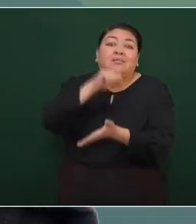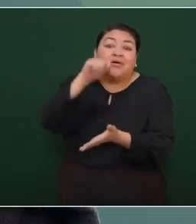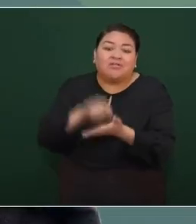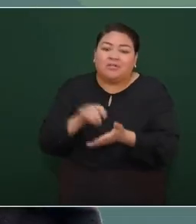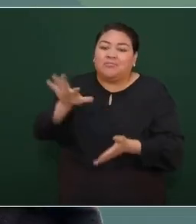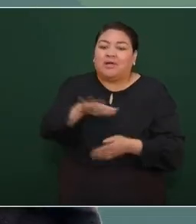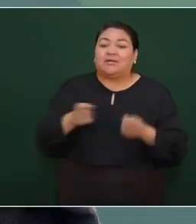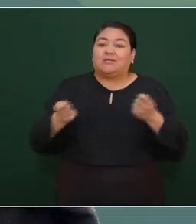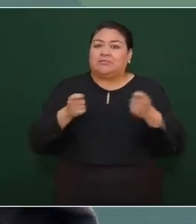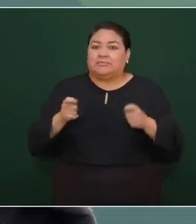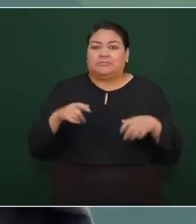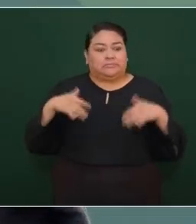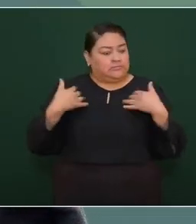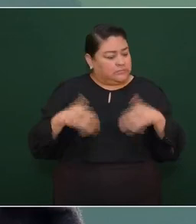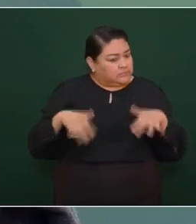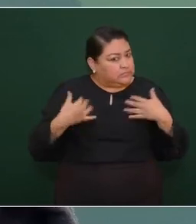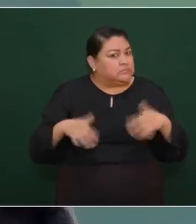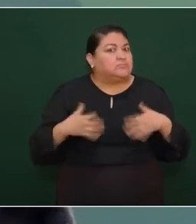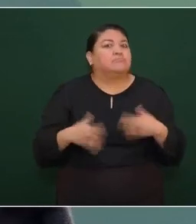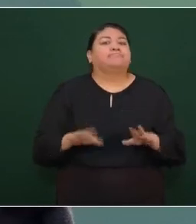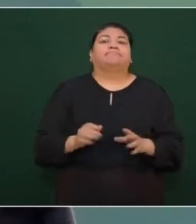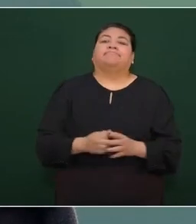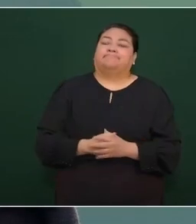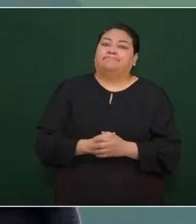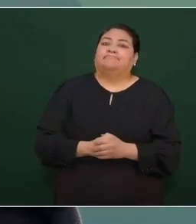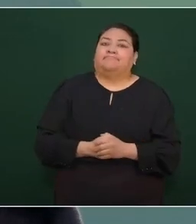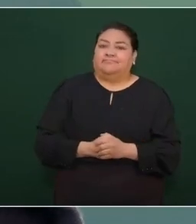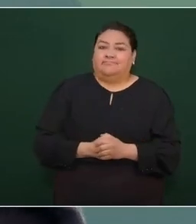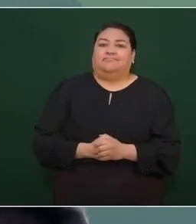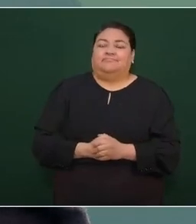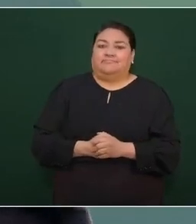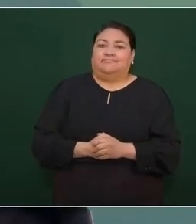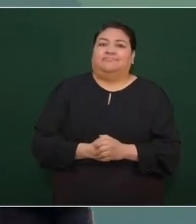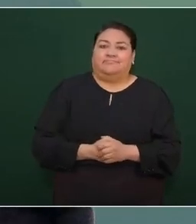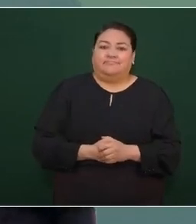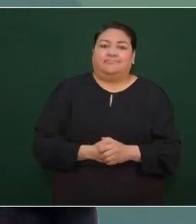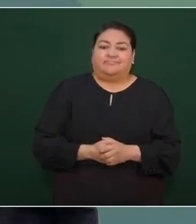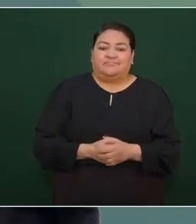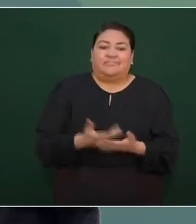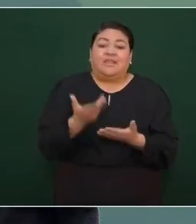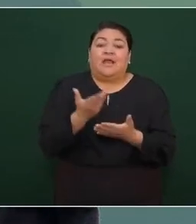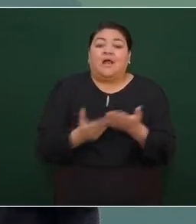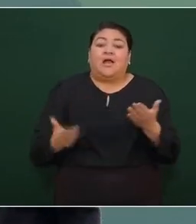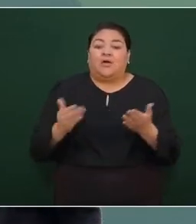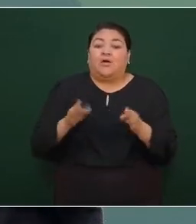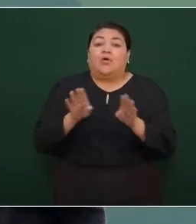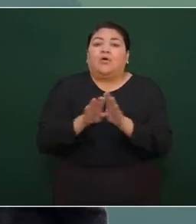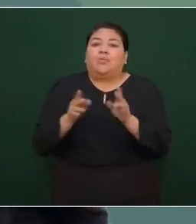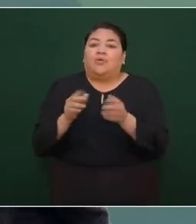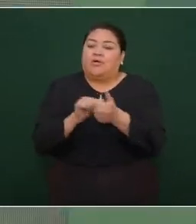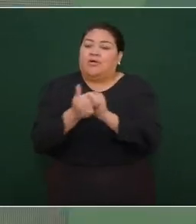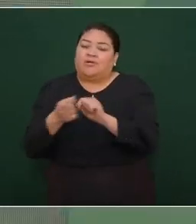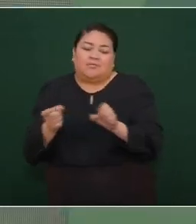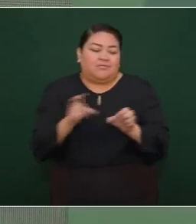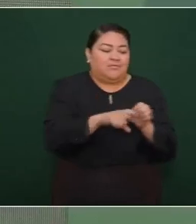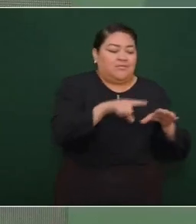hay nanita este ahora están en el bloque conservador